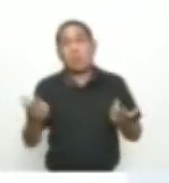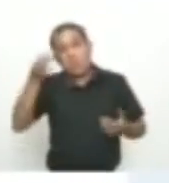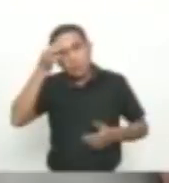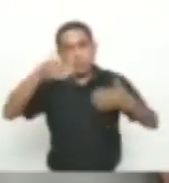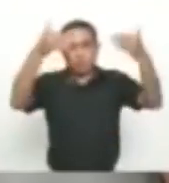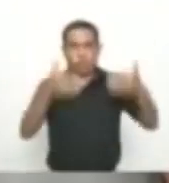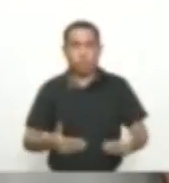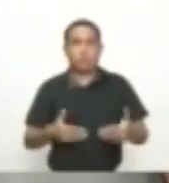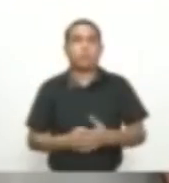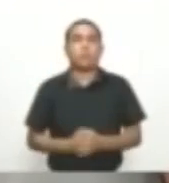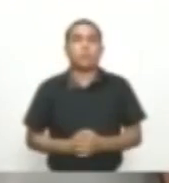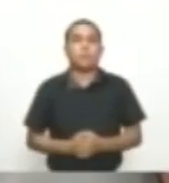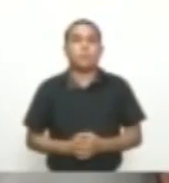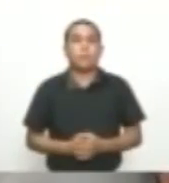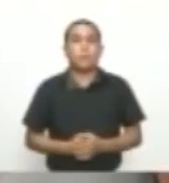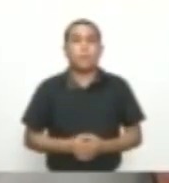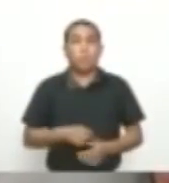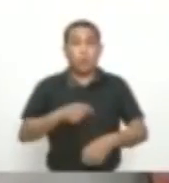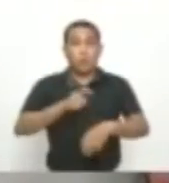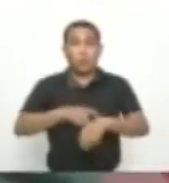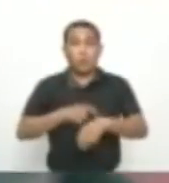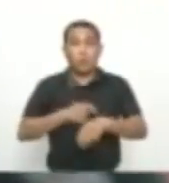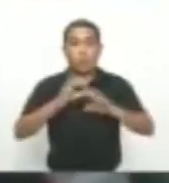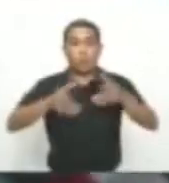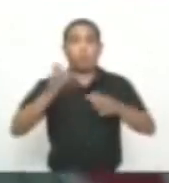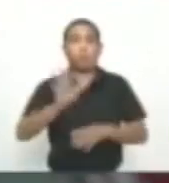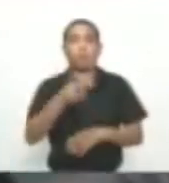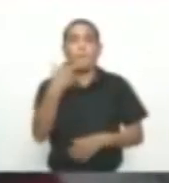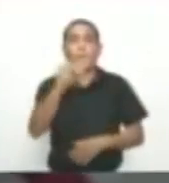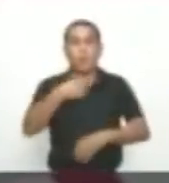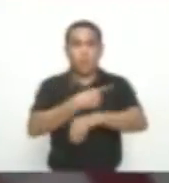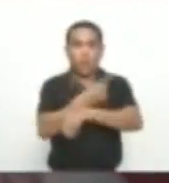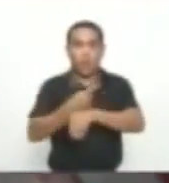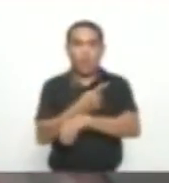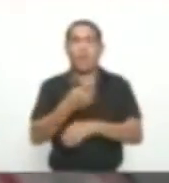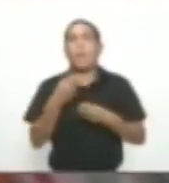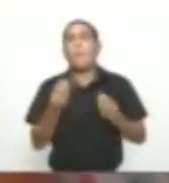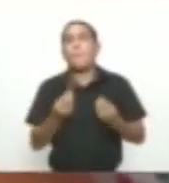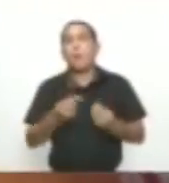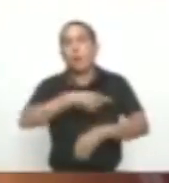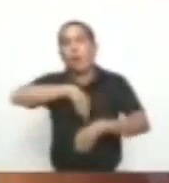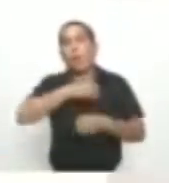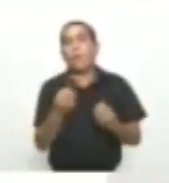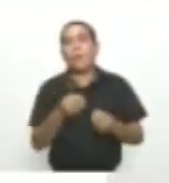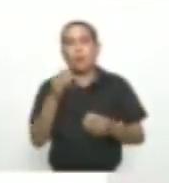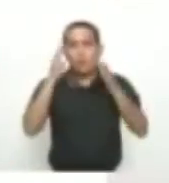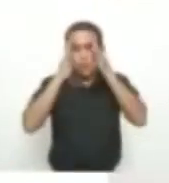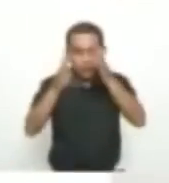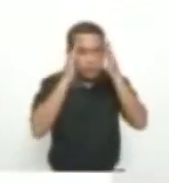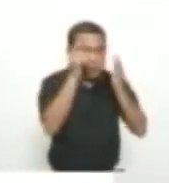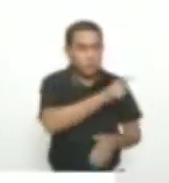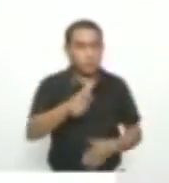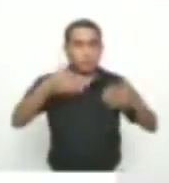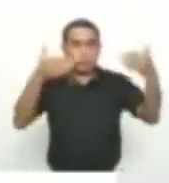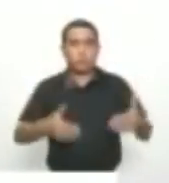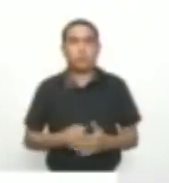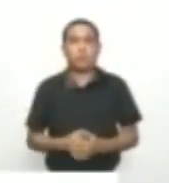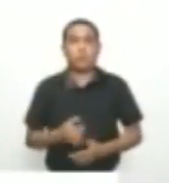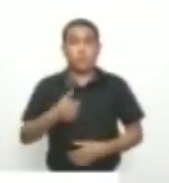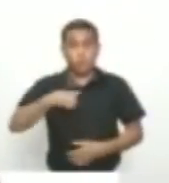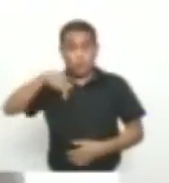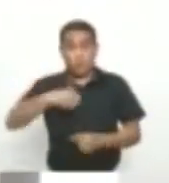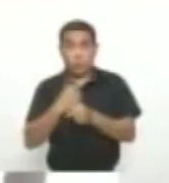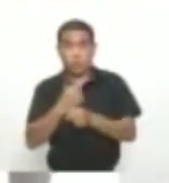discapacidad El curso De 20 horas Pretende formar Funcionarios Aptos para la atención De la discapacidad Para nosotros Como funcionarios Es muy